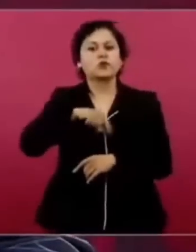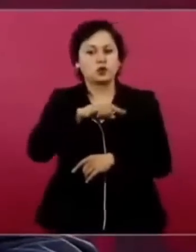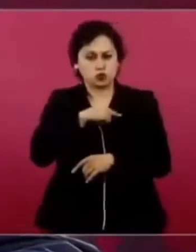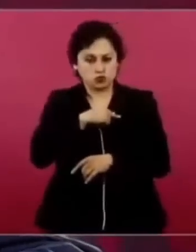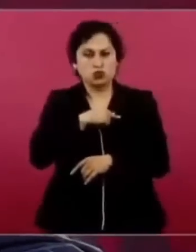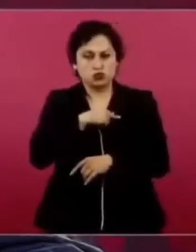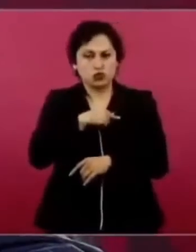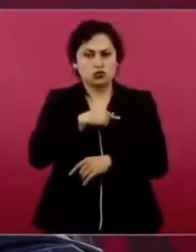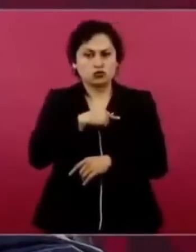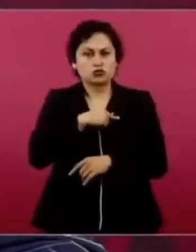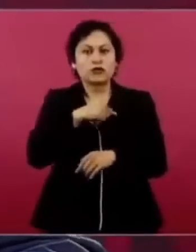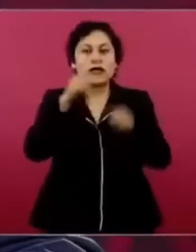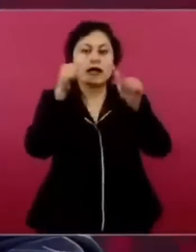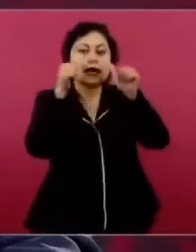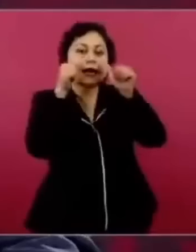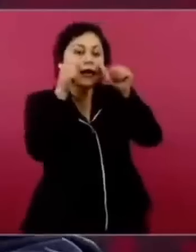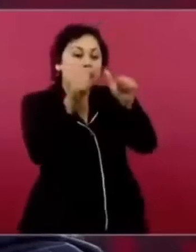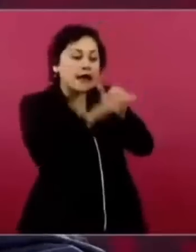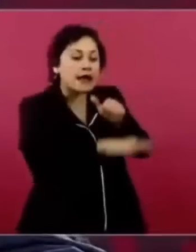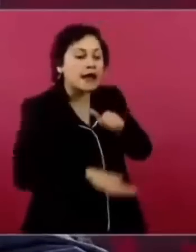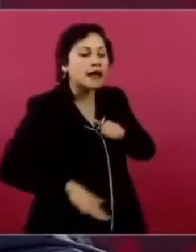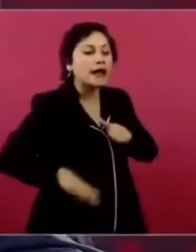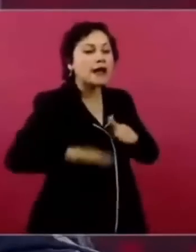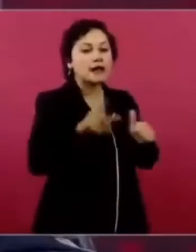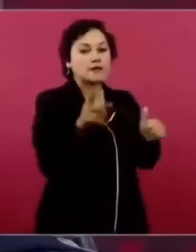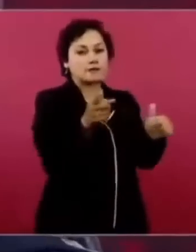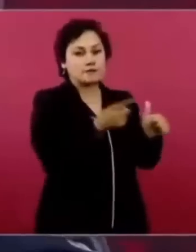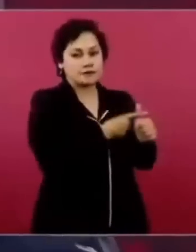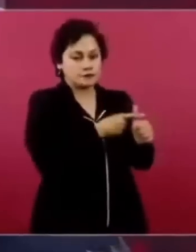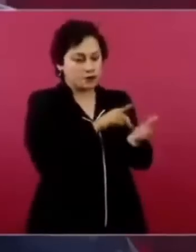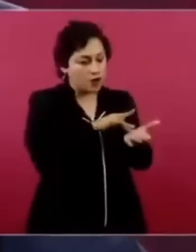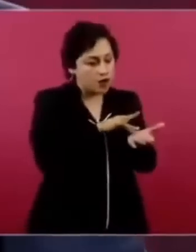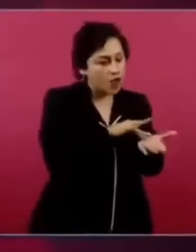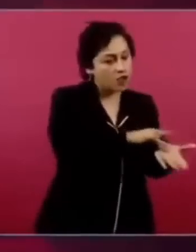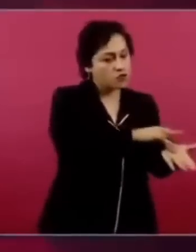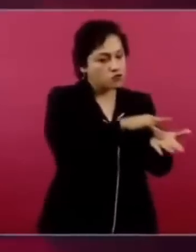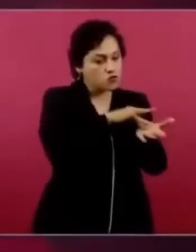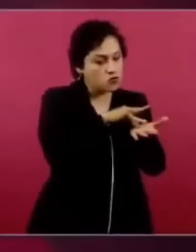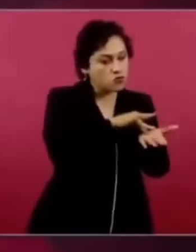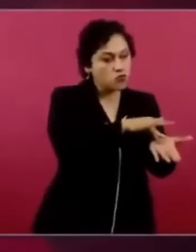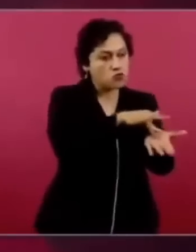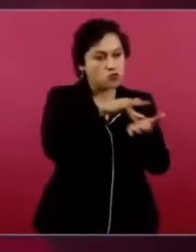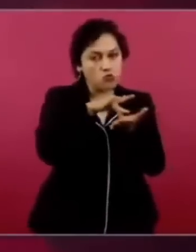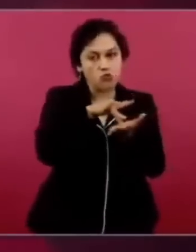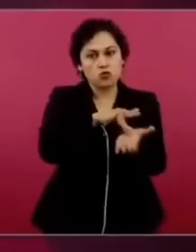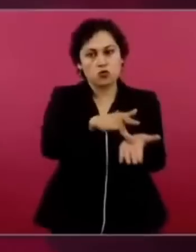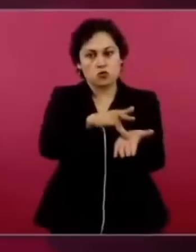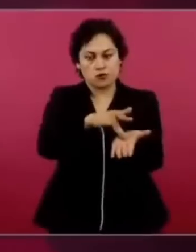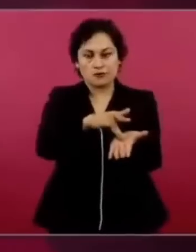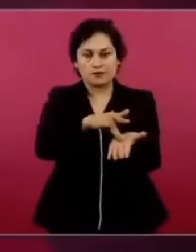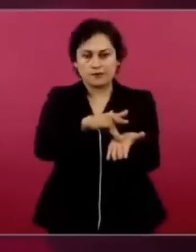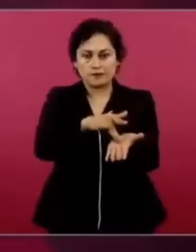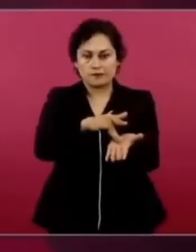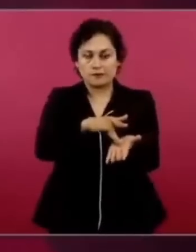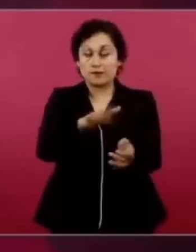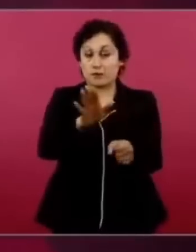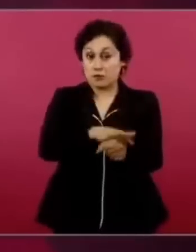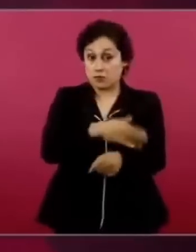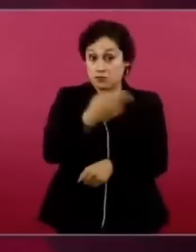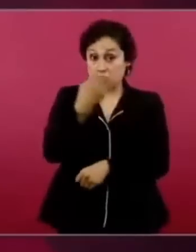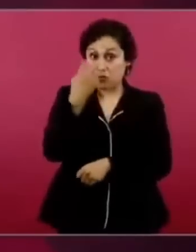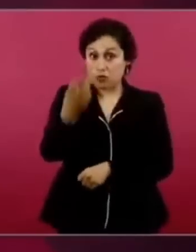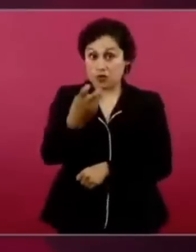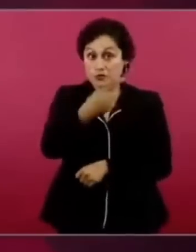abajo, por eso también nunca vamos a dejar de